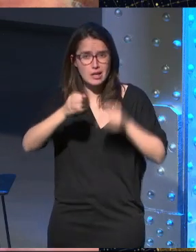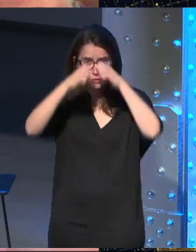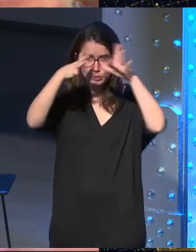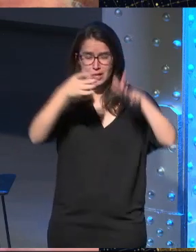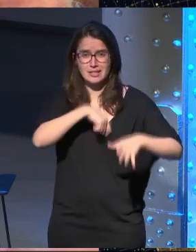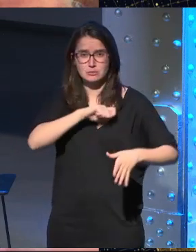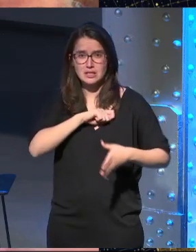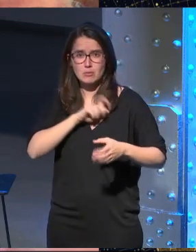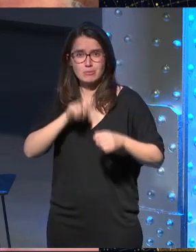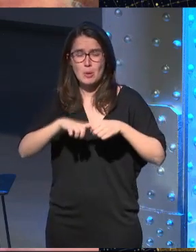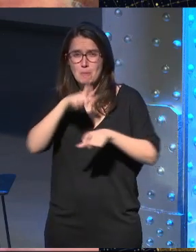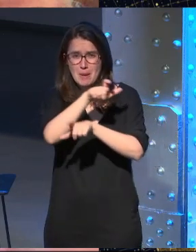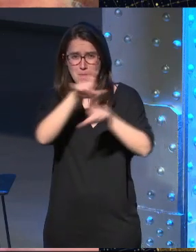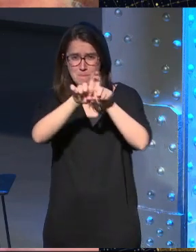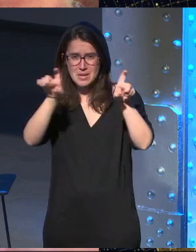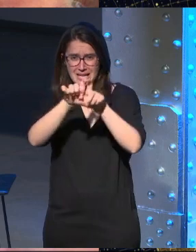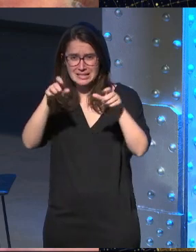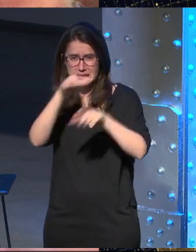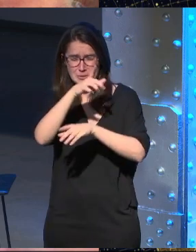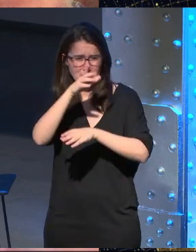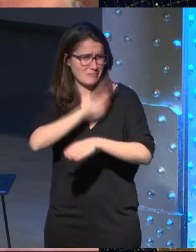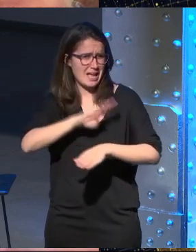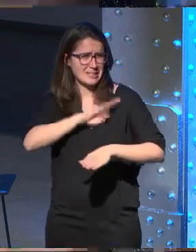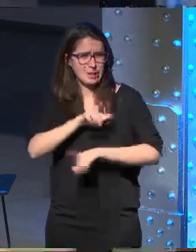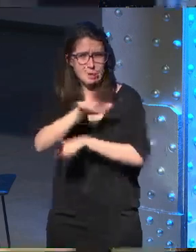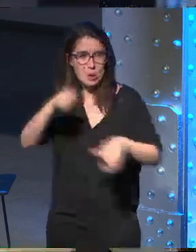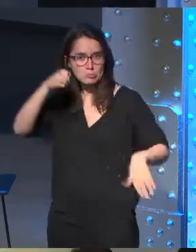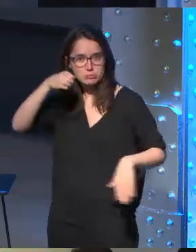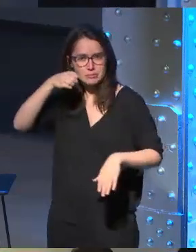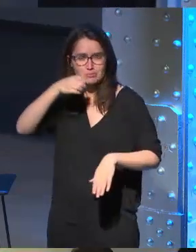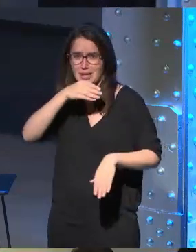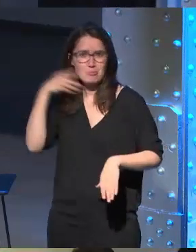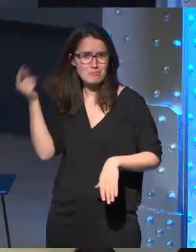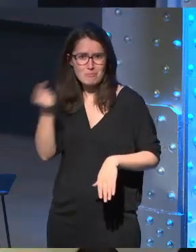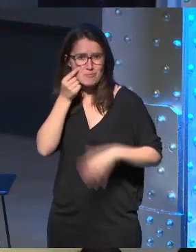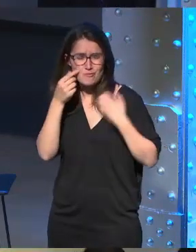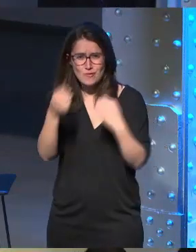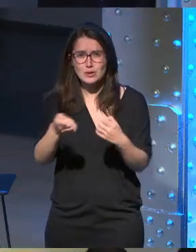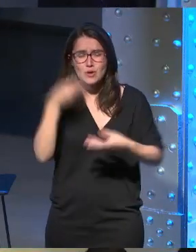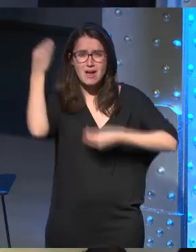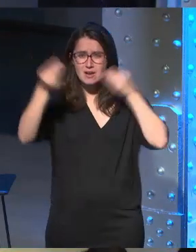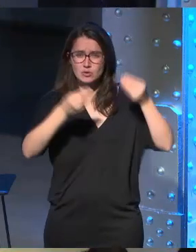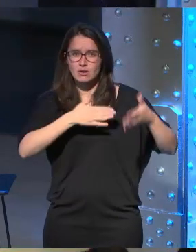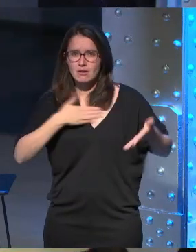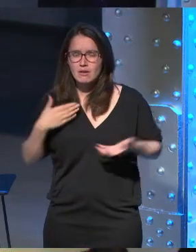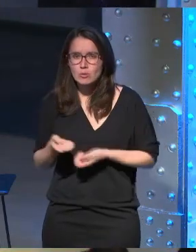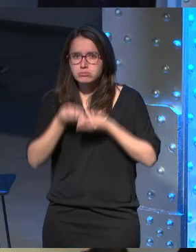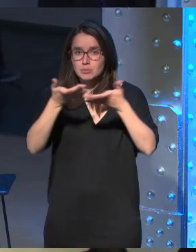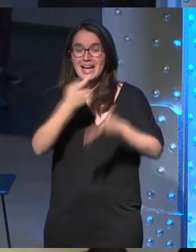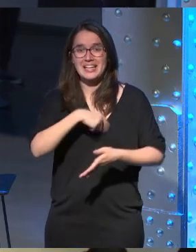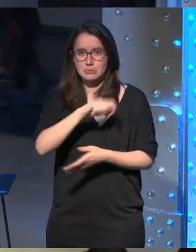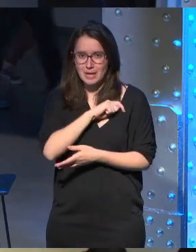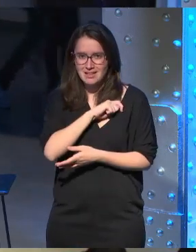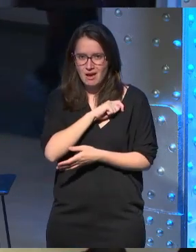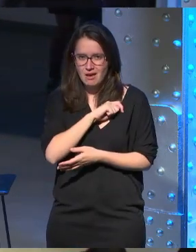formada por decenas de empresas de gente con súper talento y una de las reflexiones que siempre quiero dejar es que en España